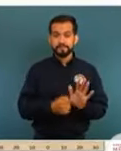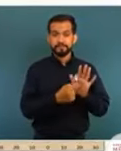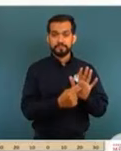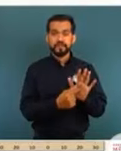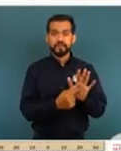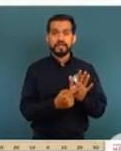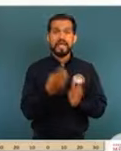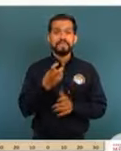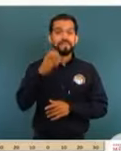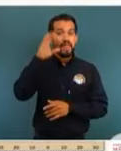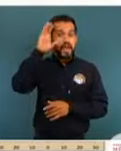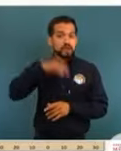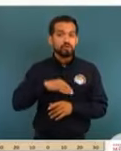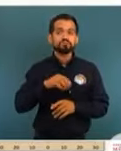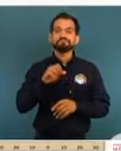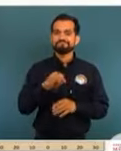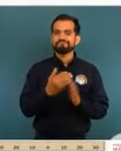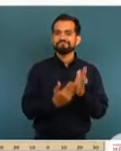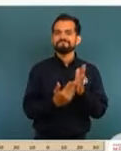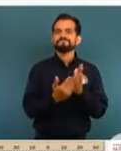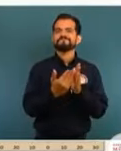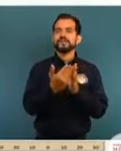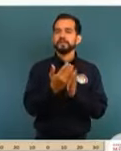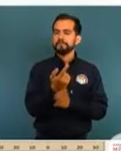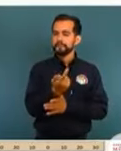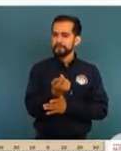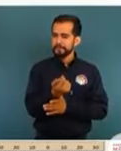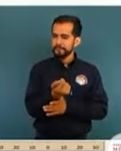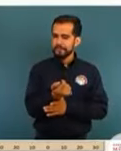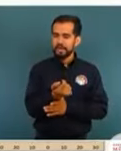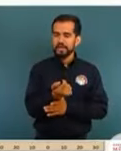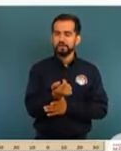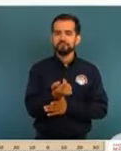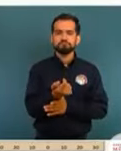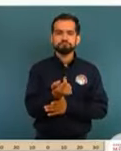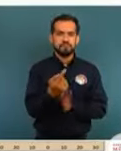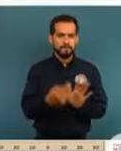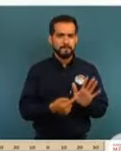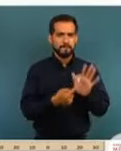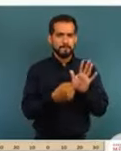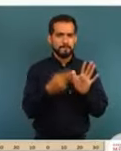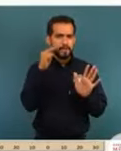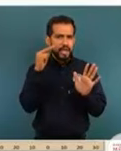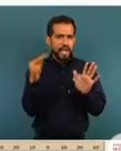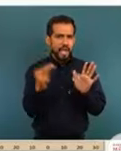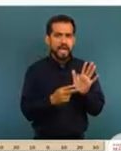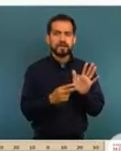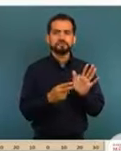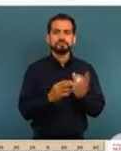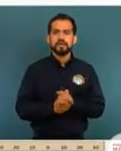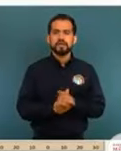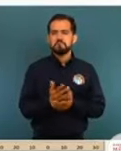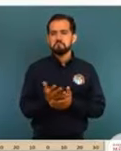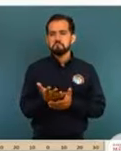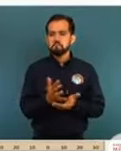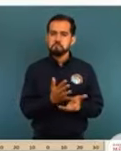este delito con un incremento ligero. Lo podemos ver aquí, muy